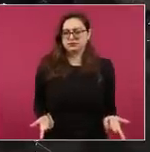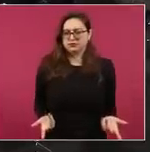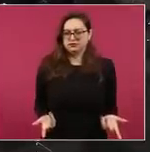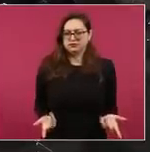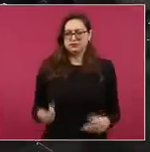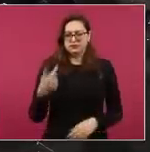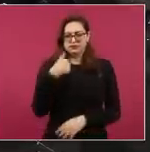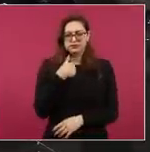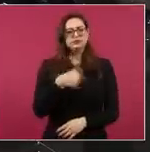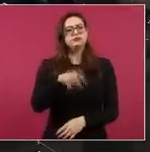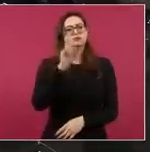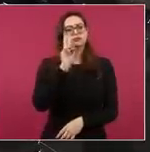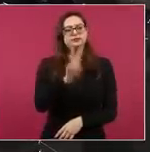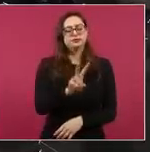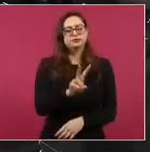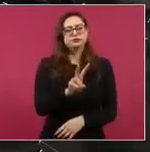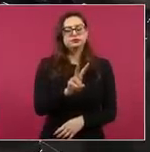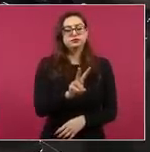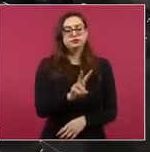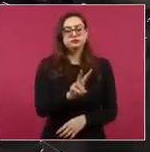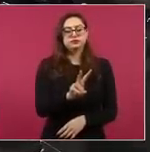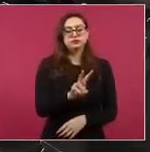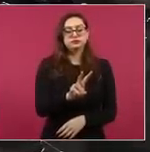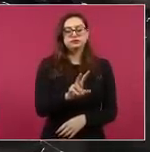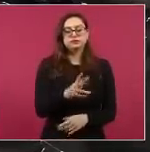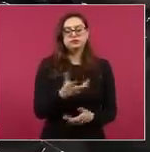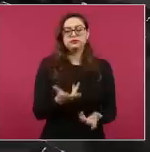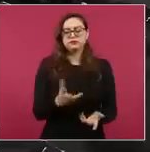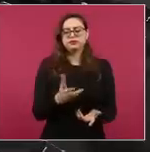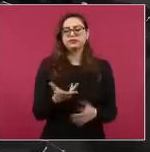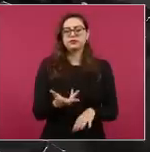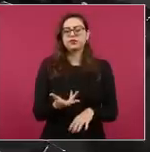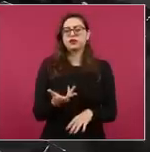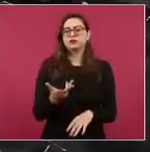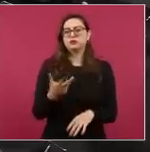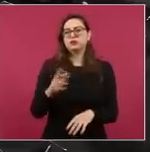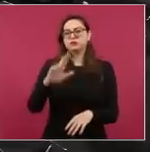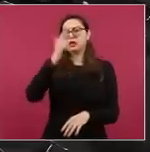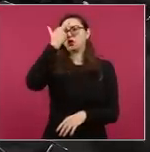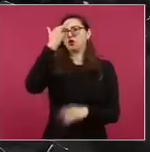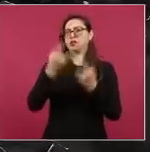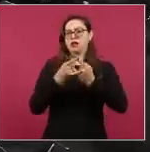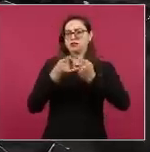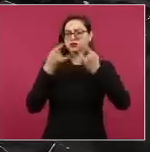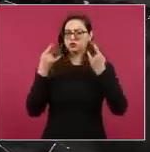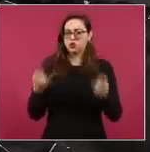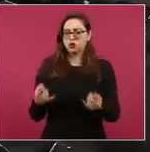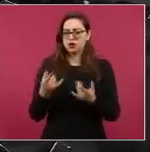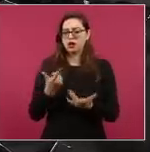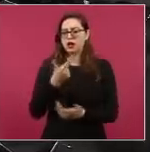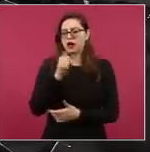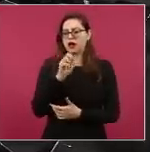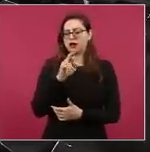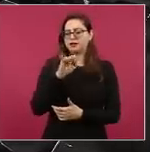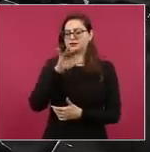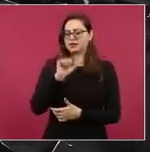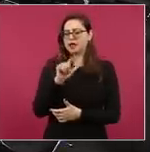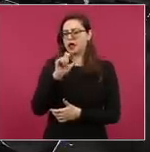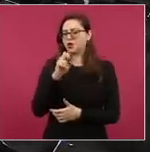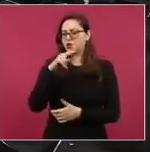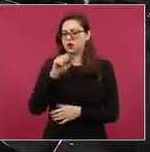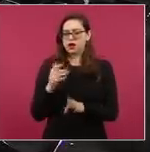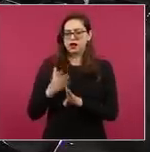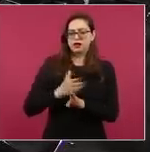ese tiempo, no sé si